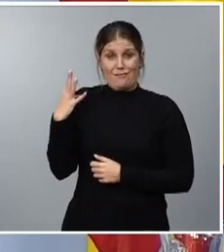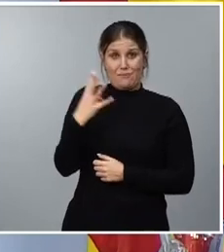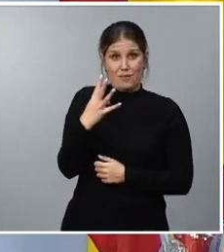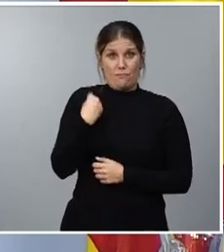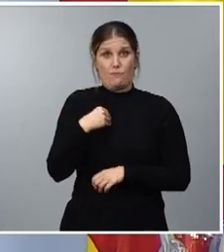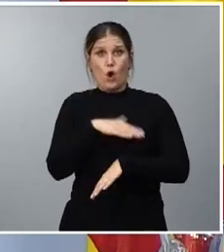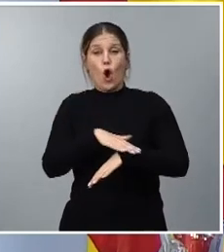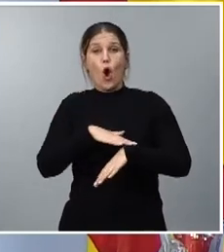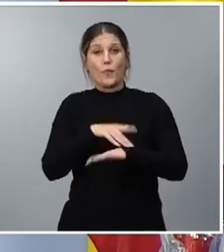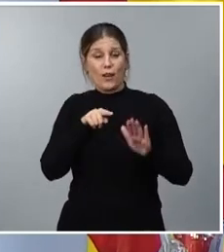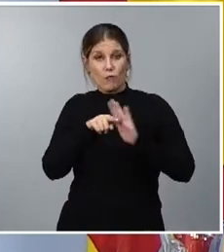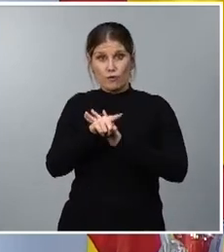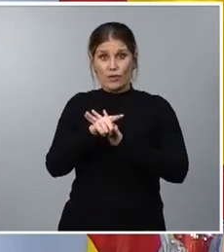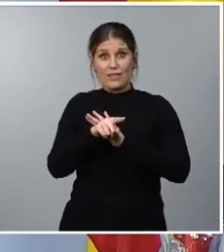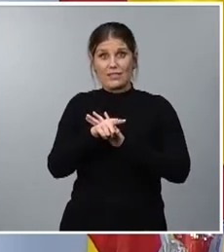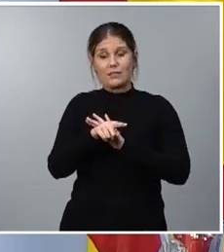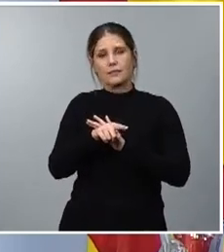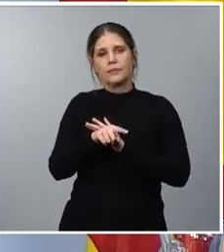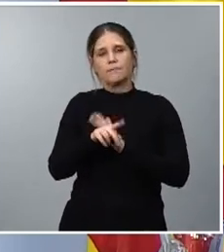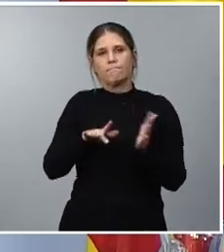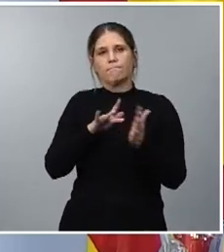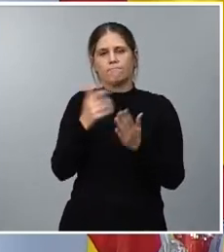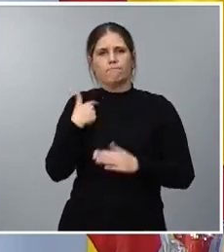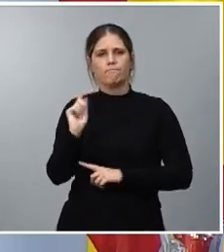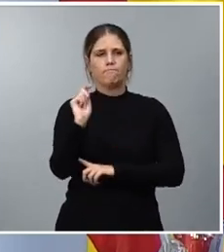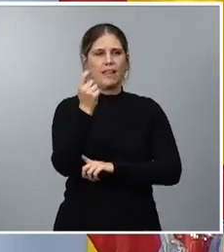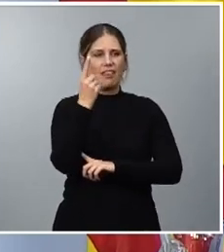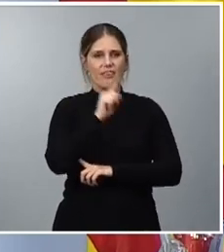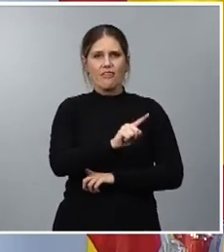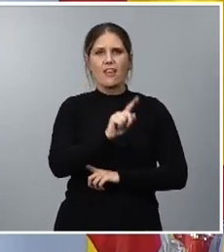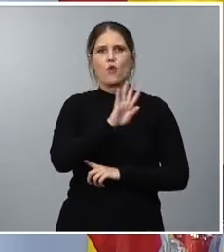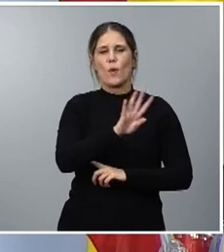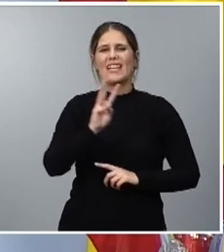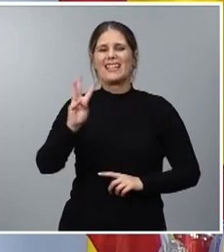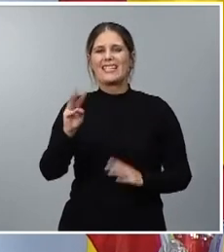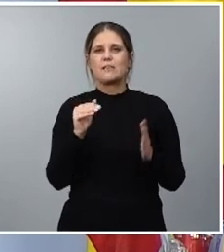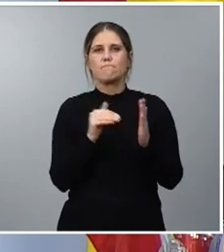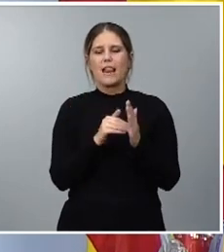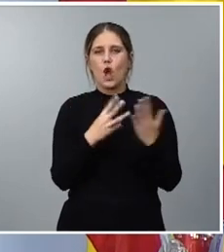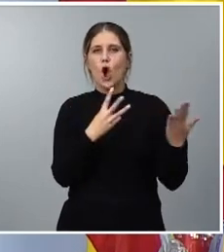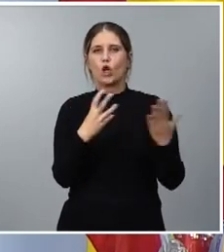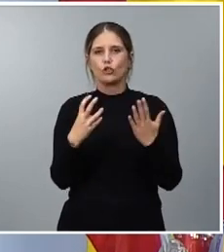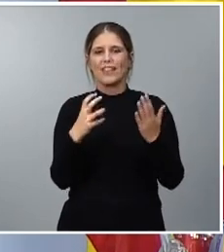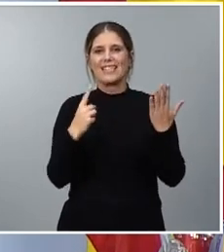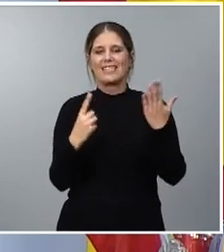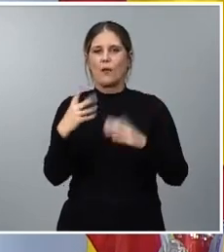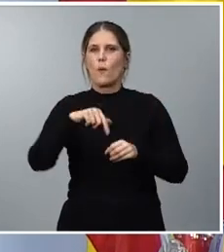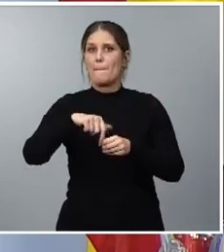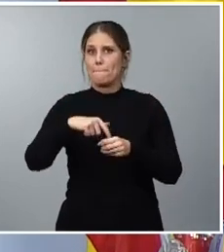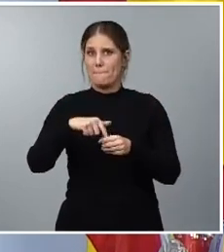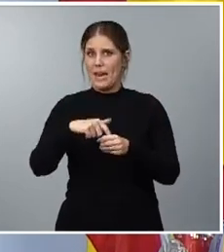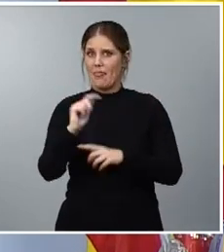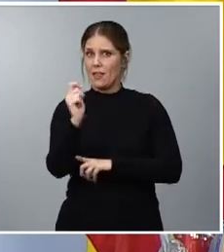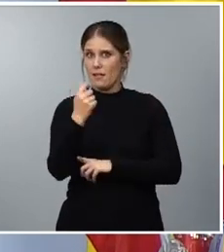gobierno progresista se han alcanzado ya 143.869 plazas. Esto